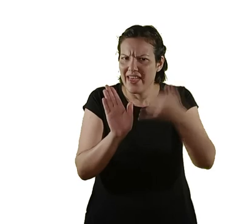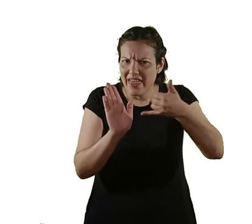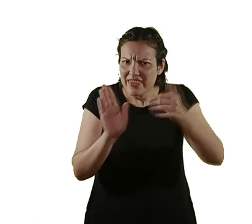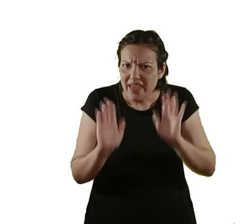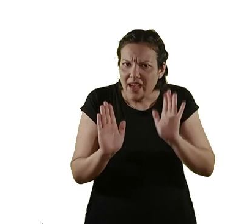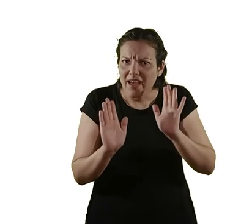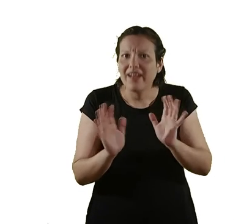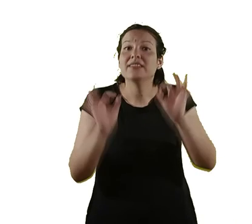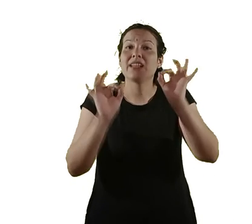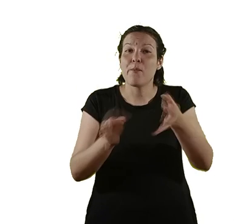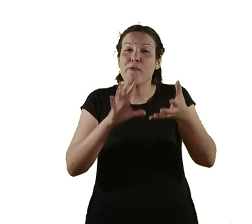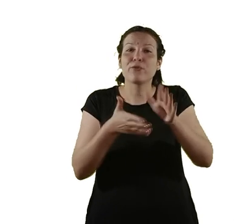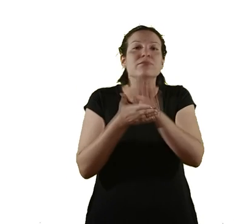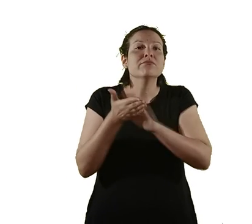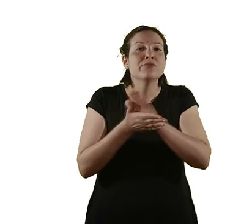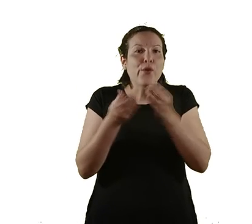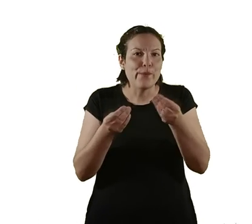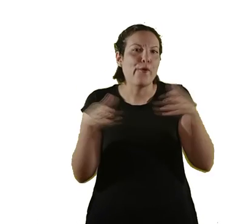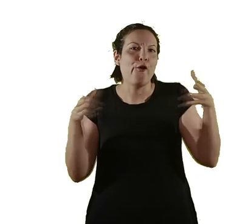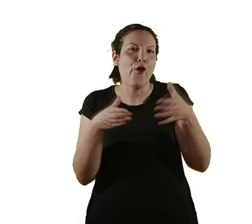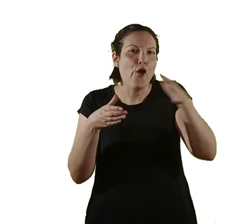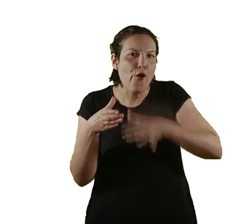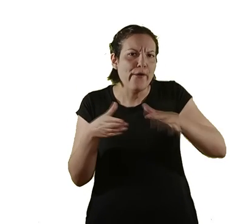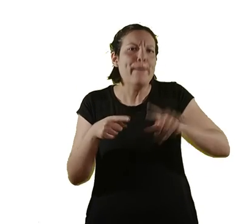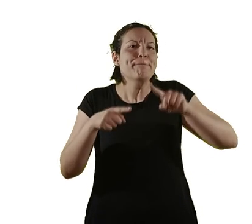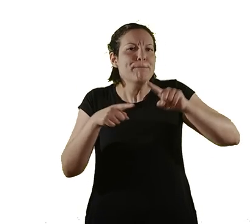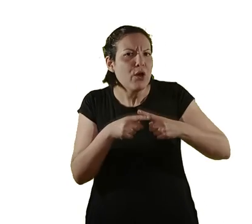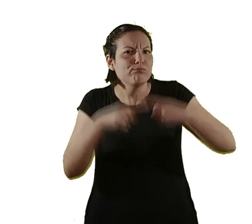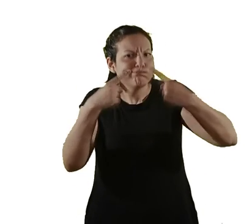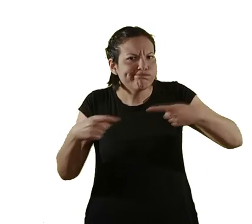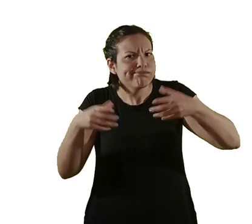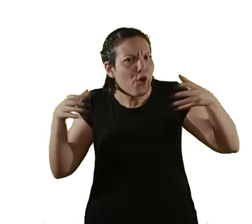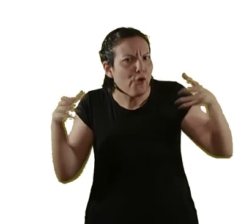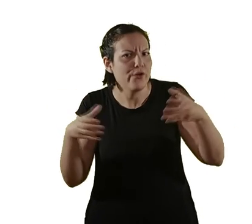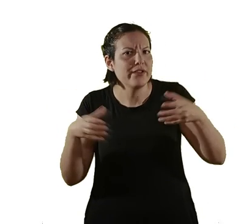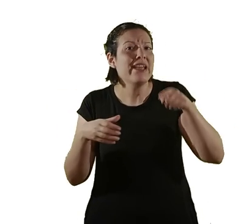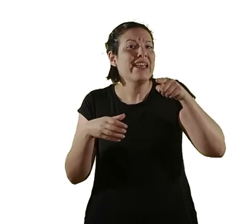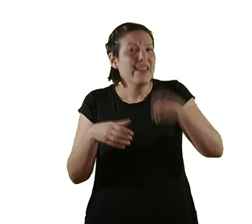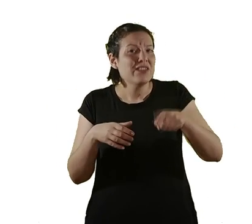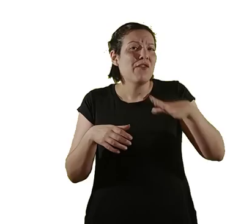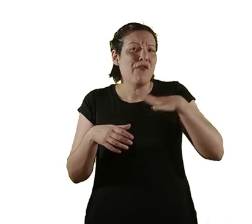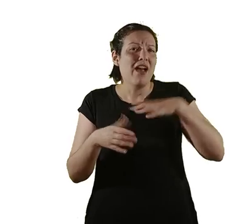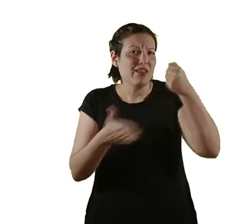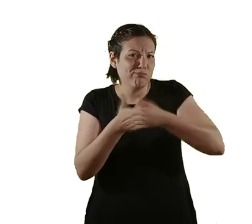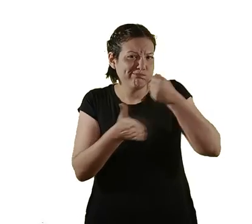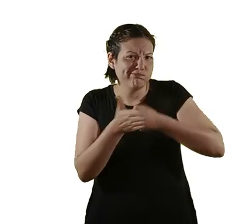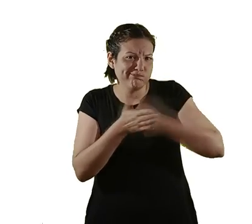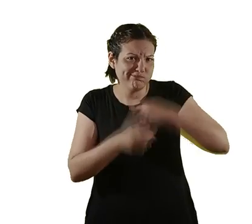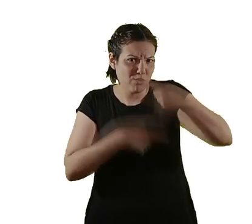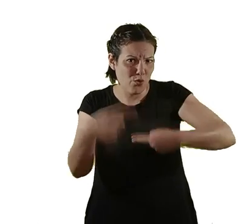y sabemos que la manera de resolverlo es colectivamente, con políticas colectivas. Entonces, es algo por lo que todavía tenemos que seguir luchando.